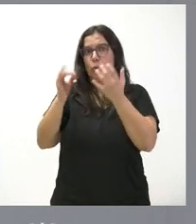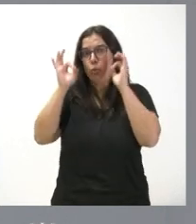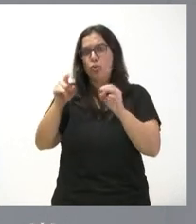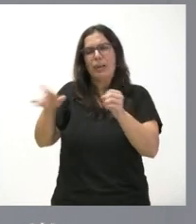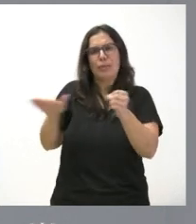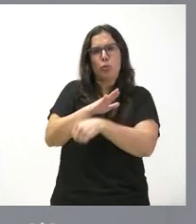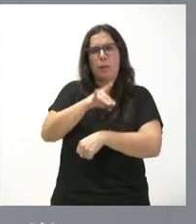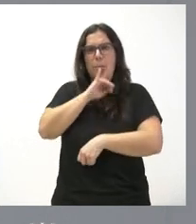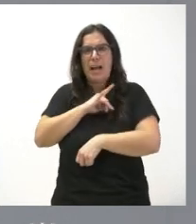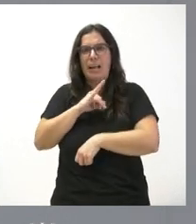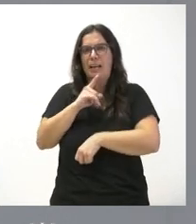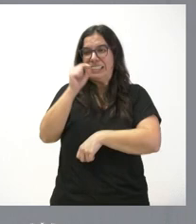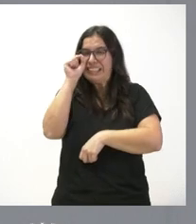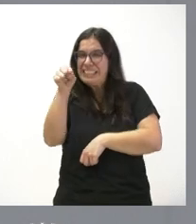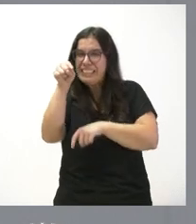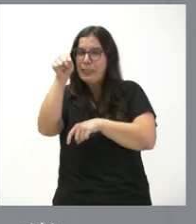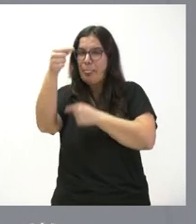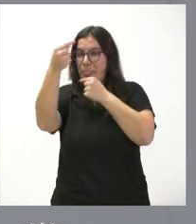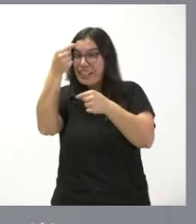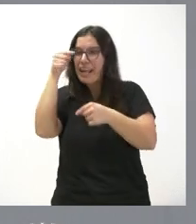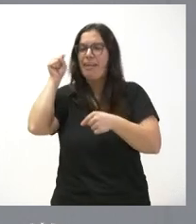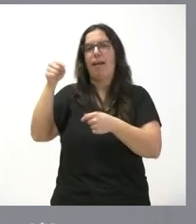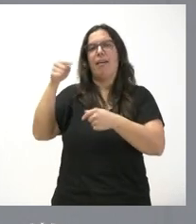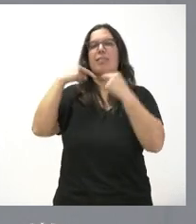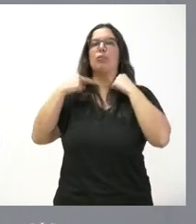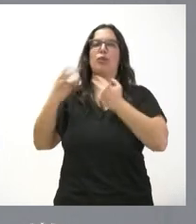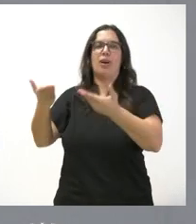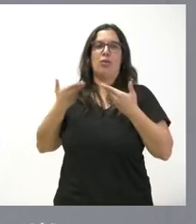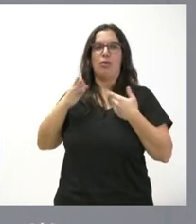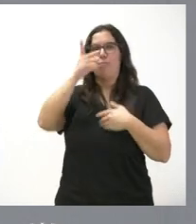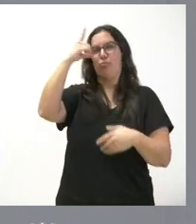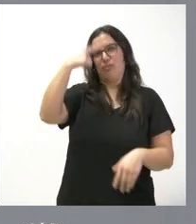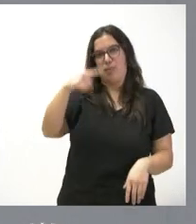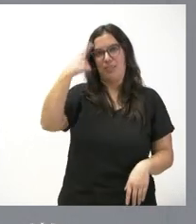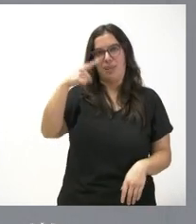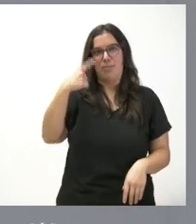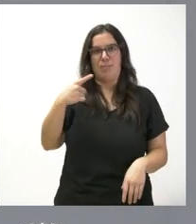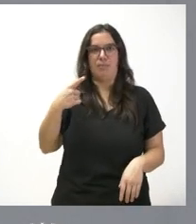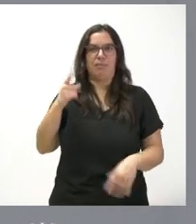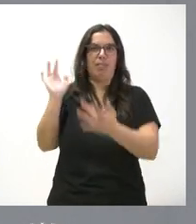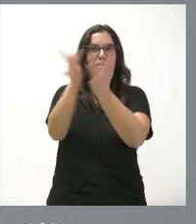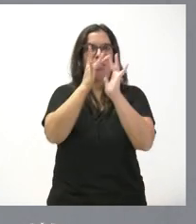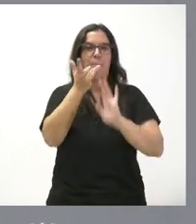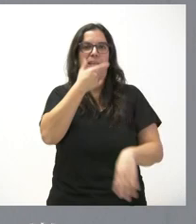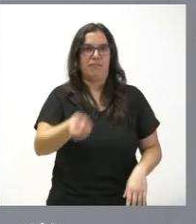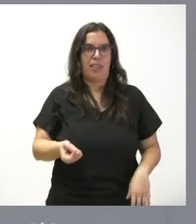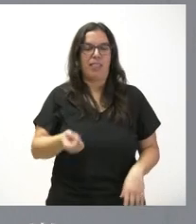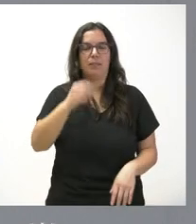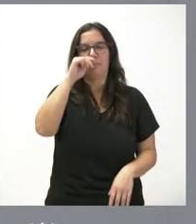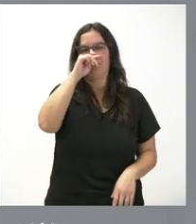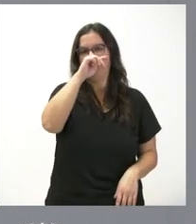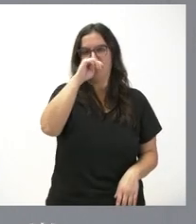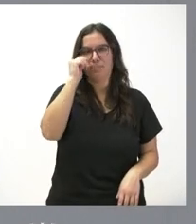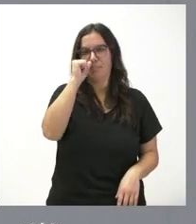muy pequeña de ese propio ámbito poblacional y la diputación provincial puede acceder mejores condiciones a dar servicio